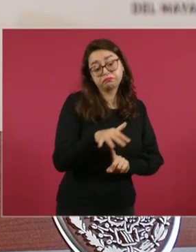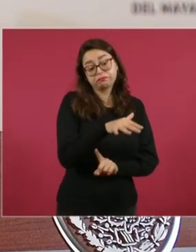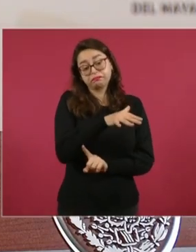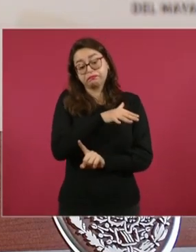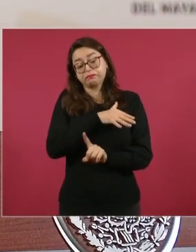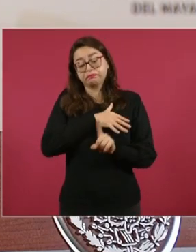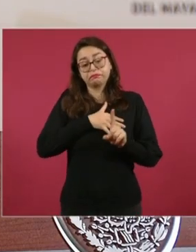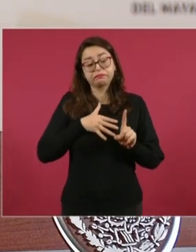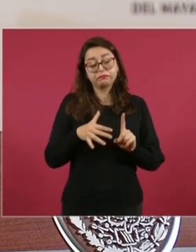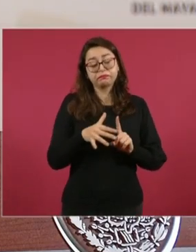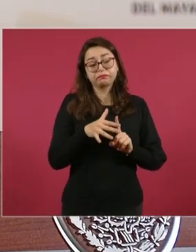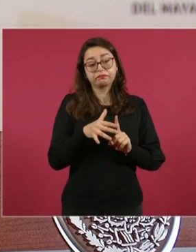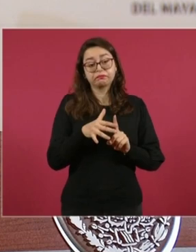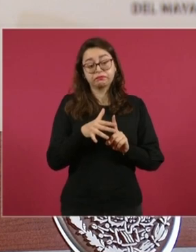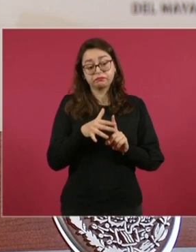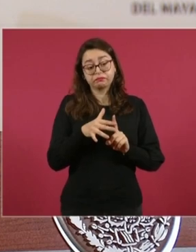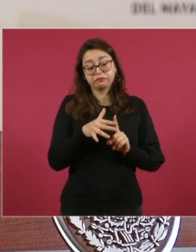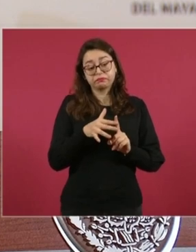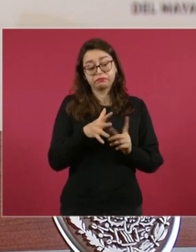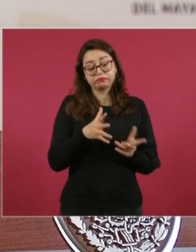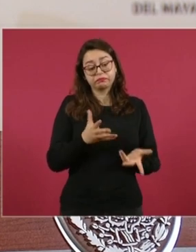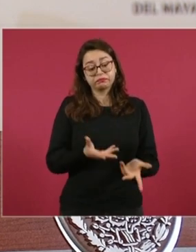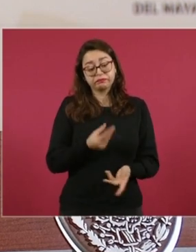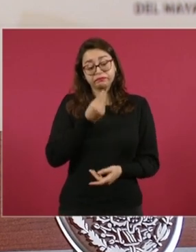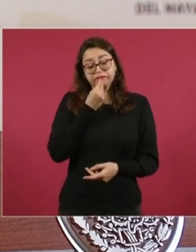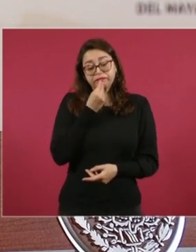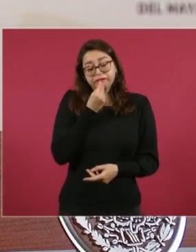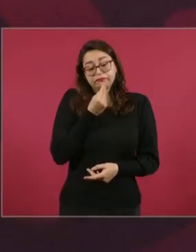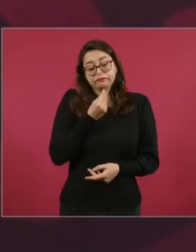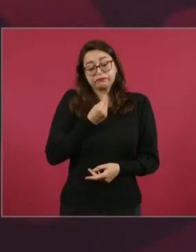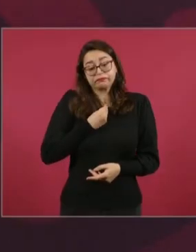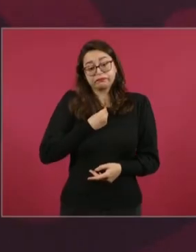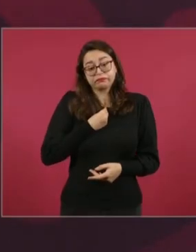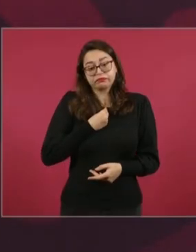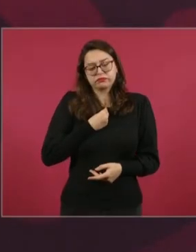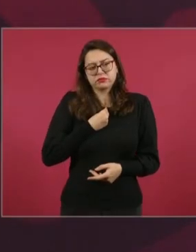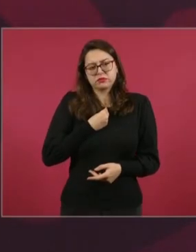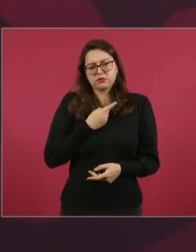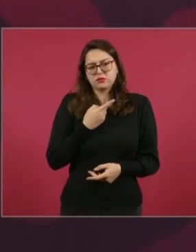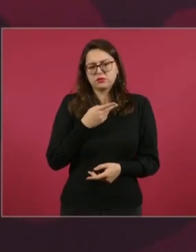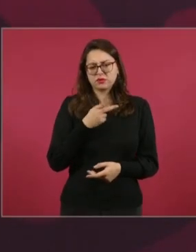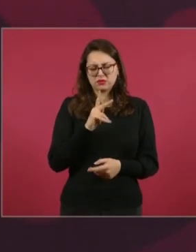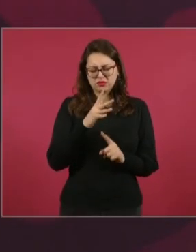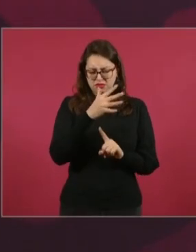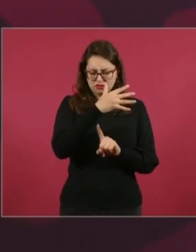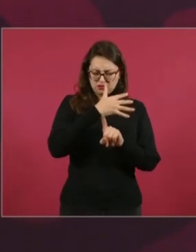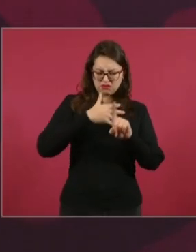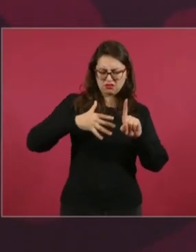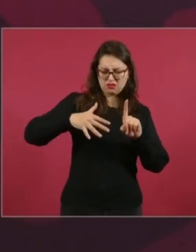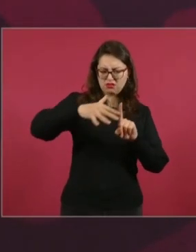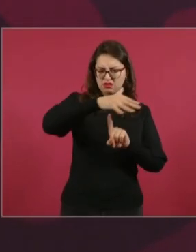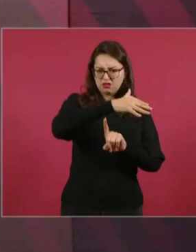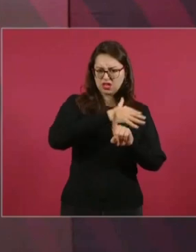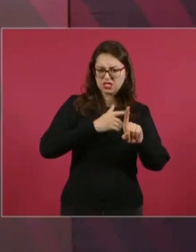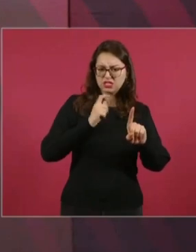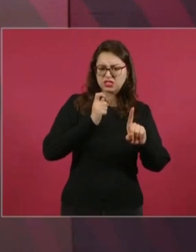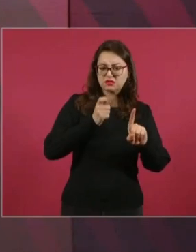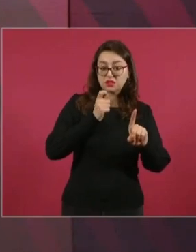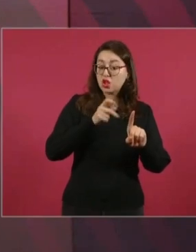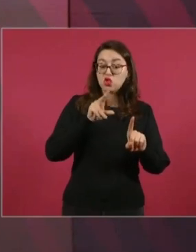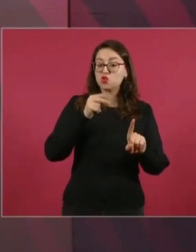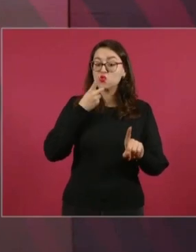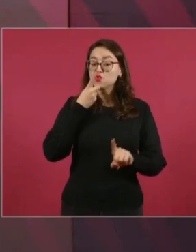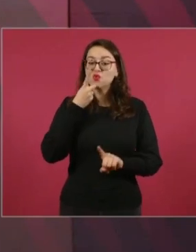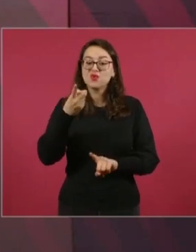circunstancias actuales, no, deja ahí, entrever de que